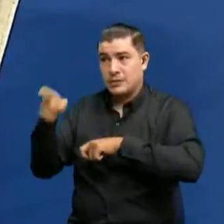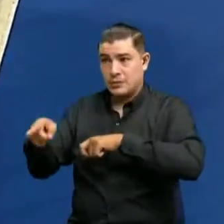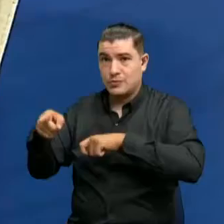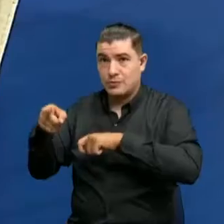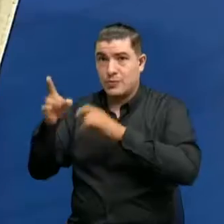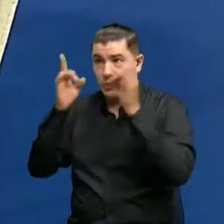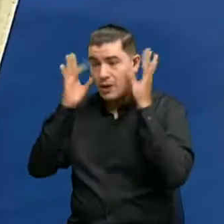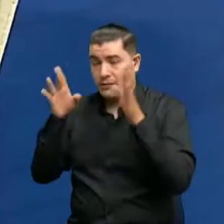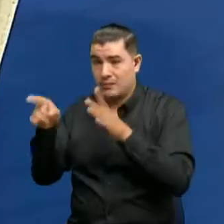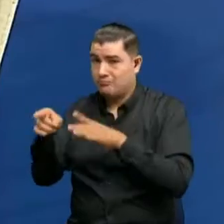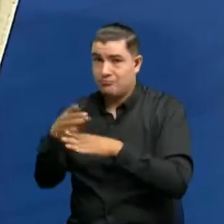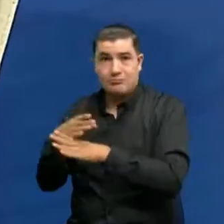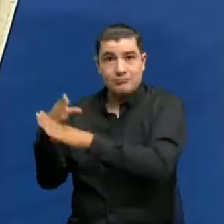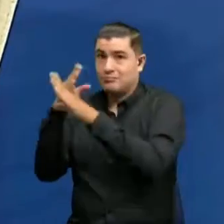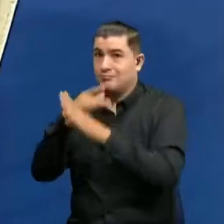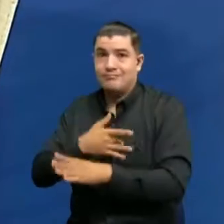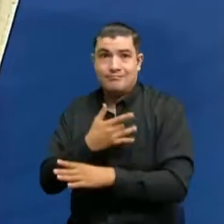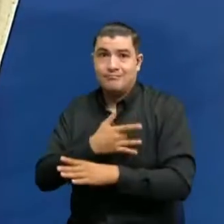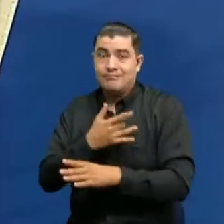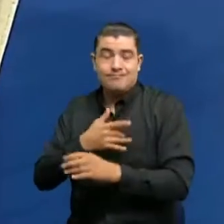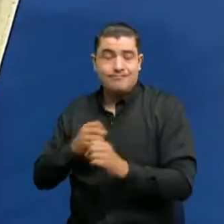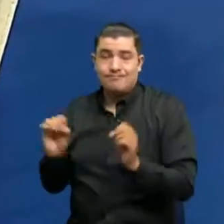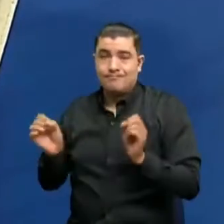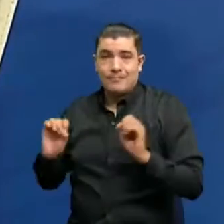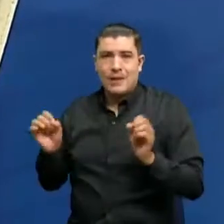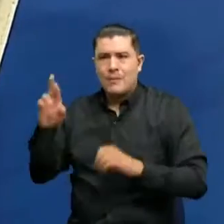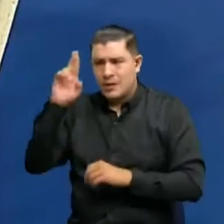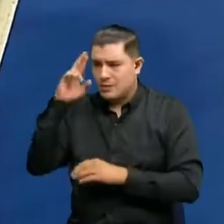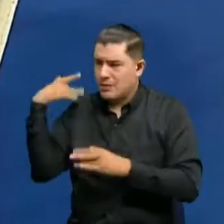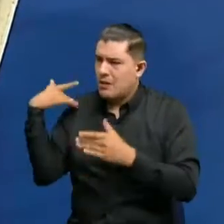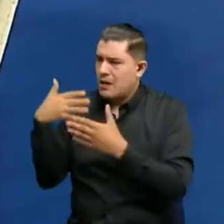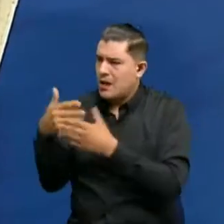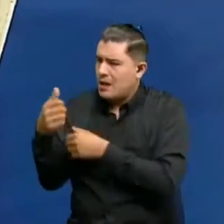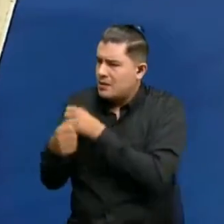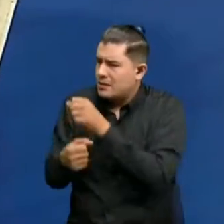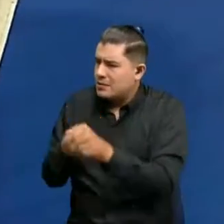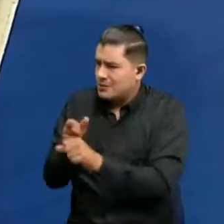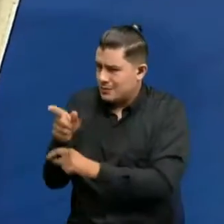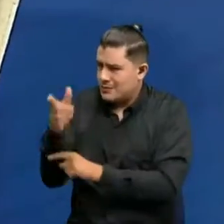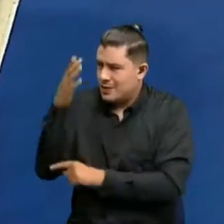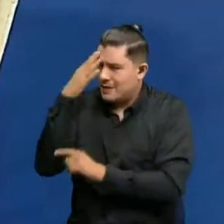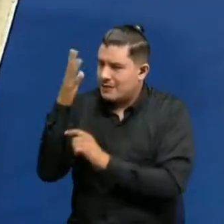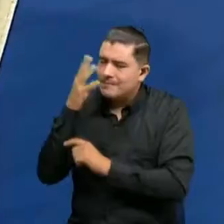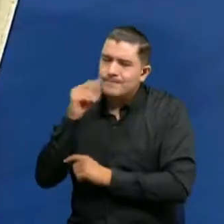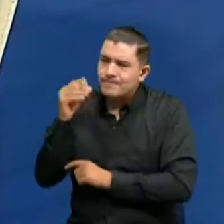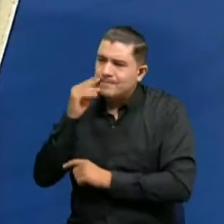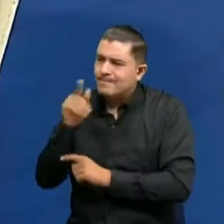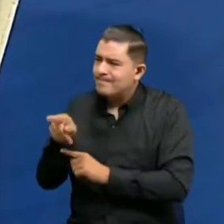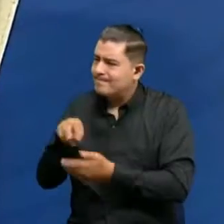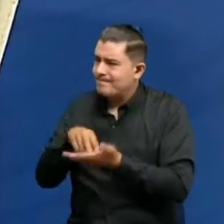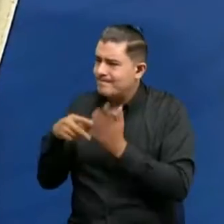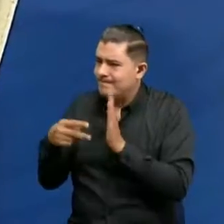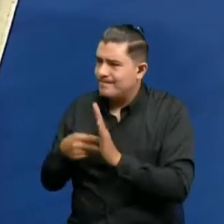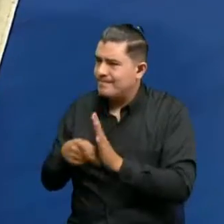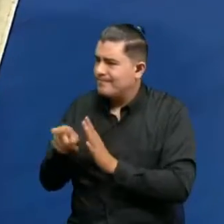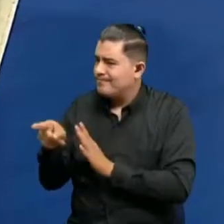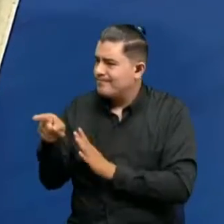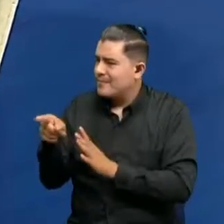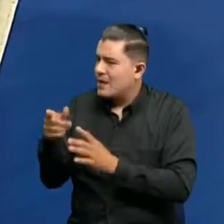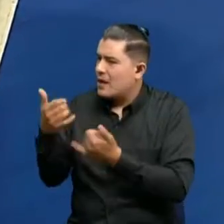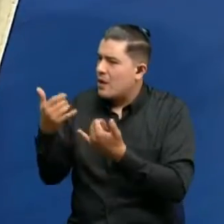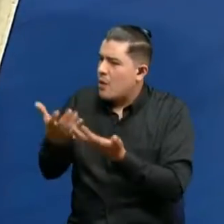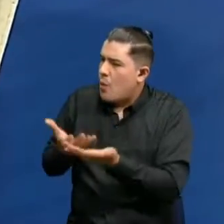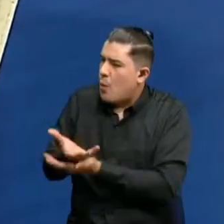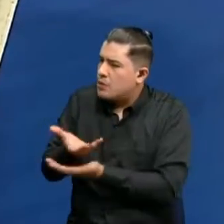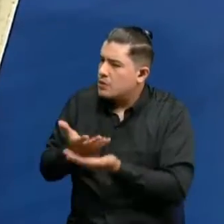persona que ha venido durante años tejiéndose en esos temas de seguridad y de inseguridad, ¿qué representa o qué consejo